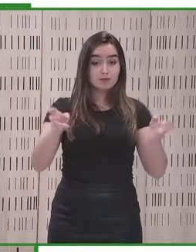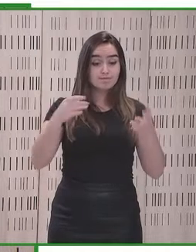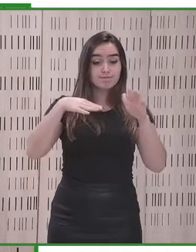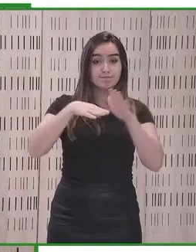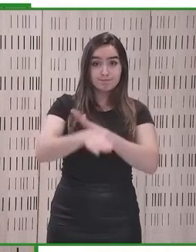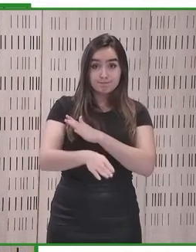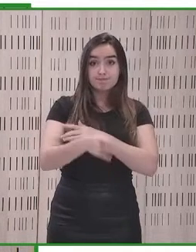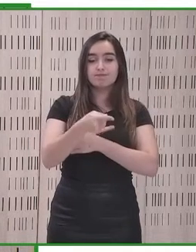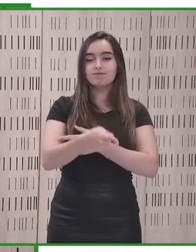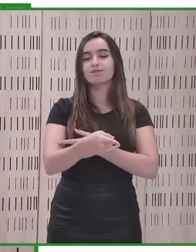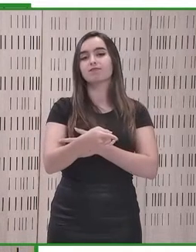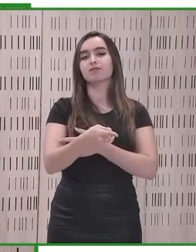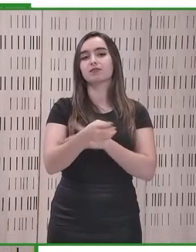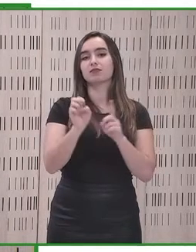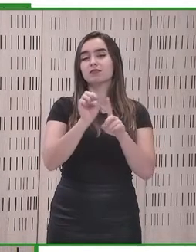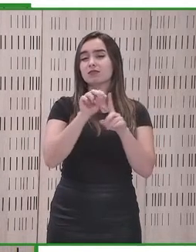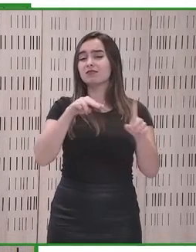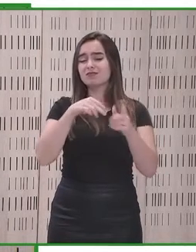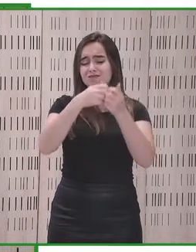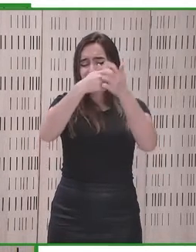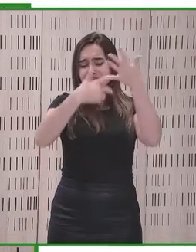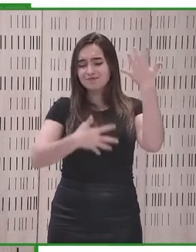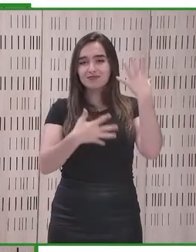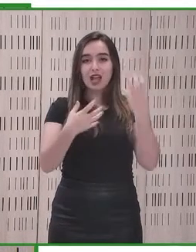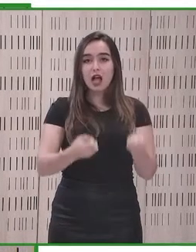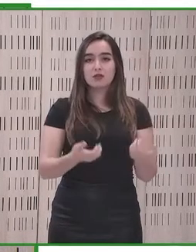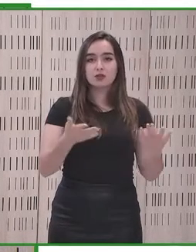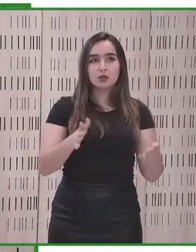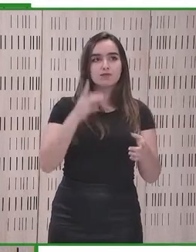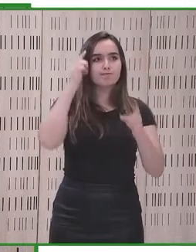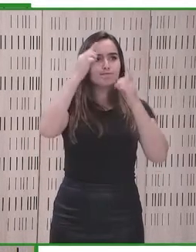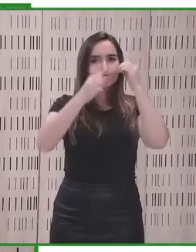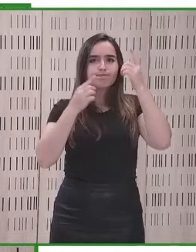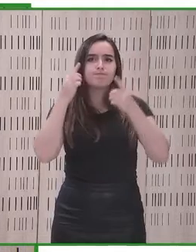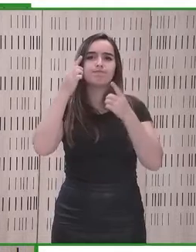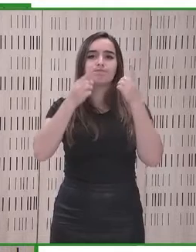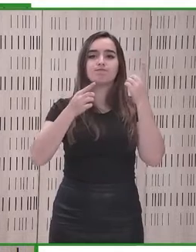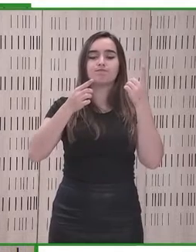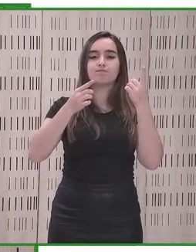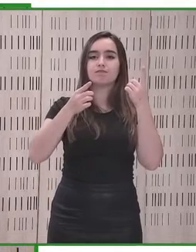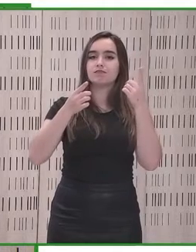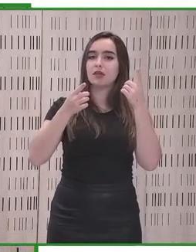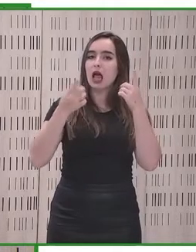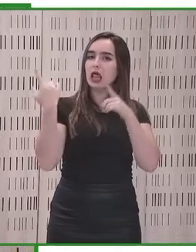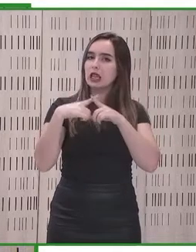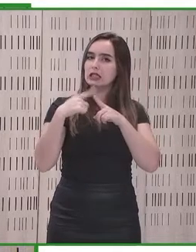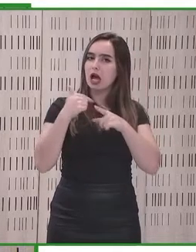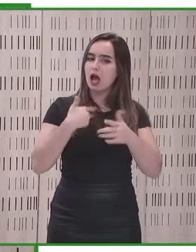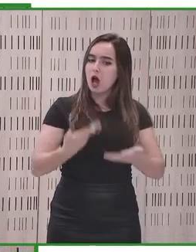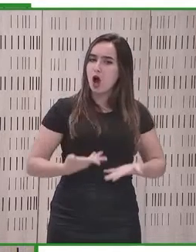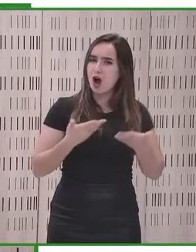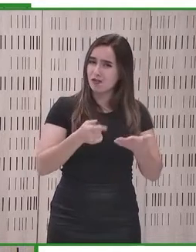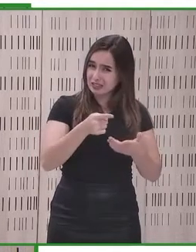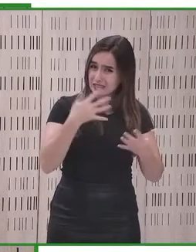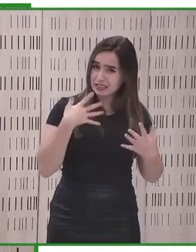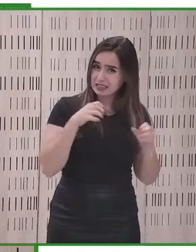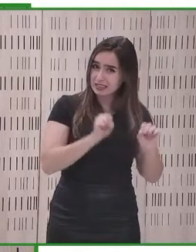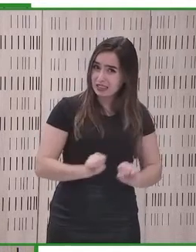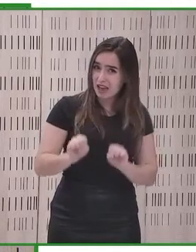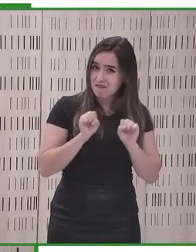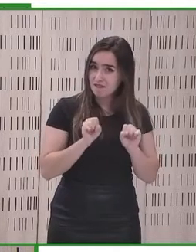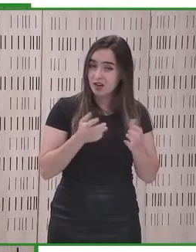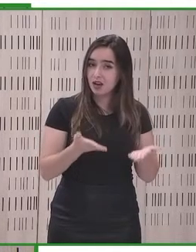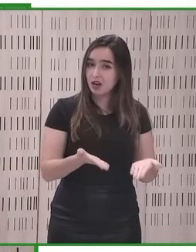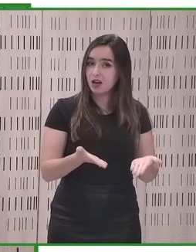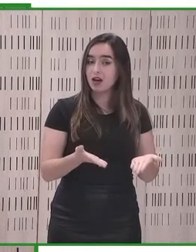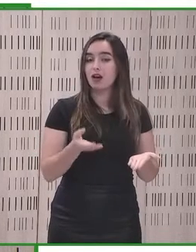multidimensional supone también plantearse de qué manera lo que se ofrece es seguro, de qué manera